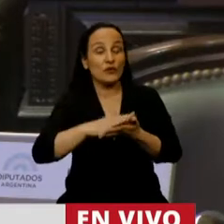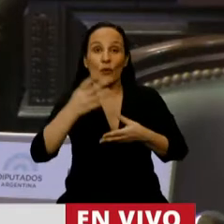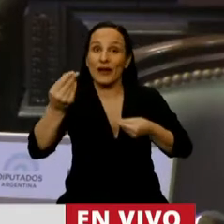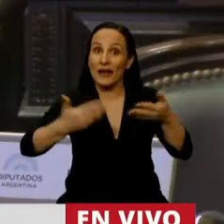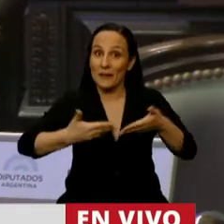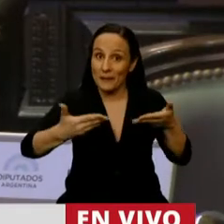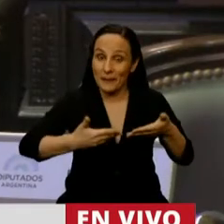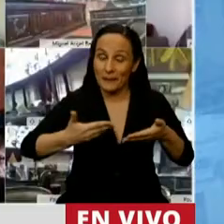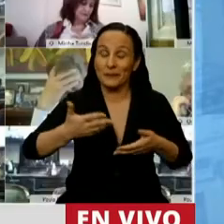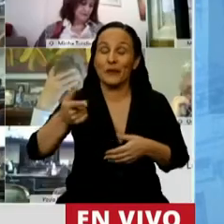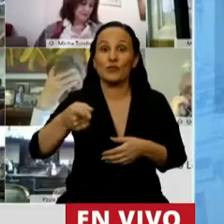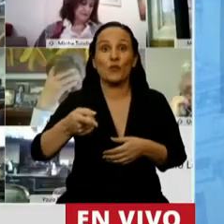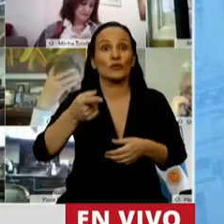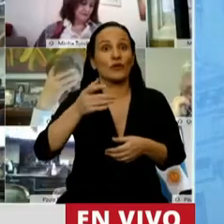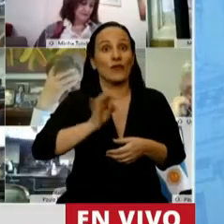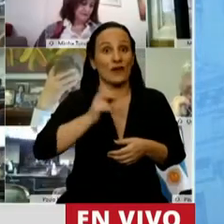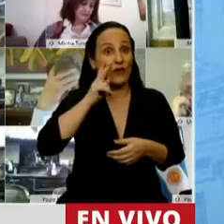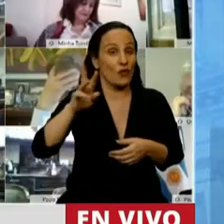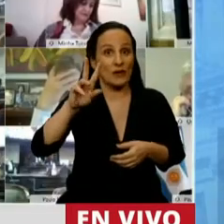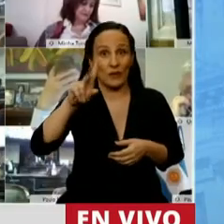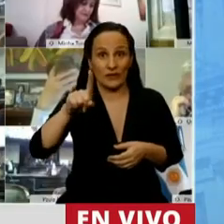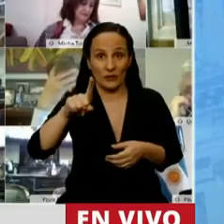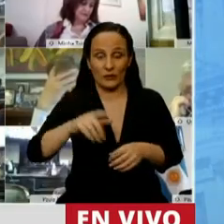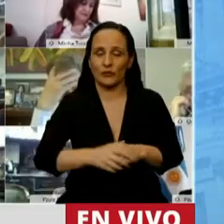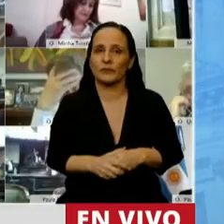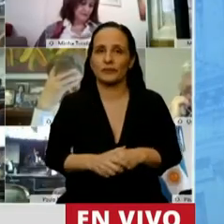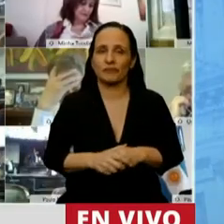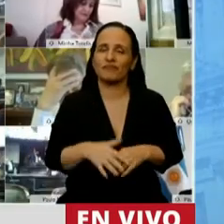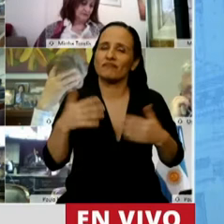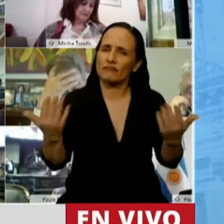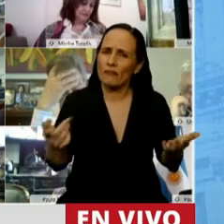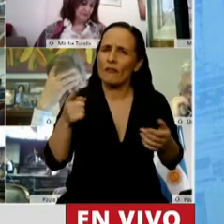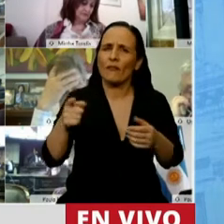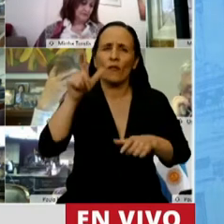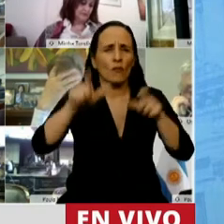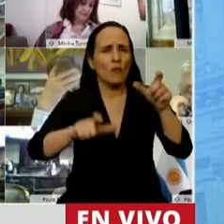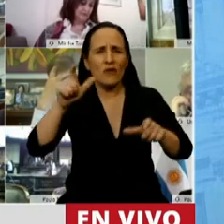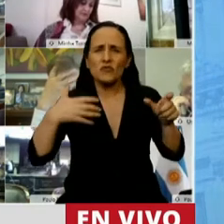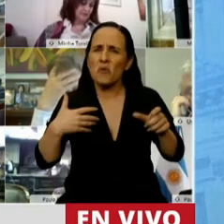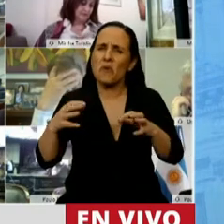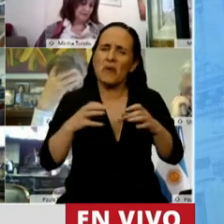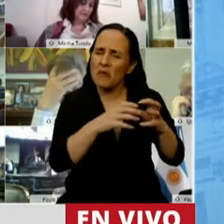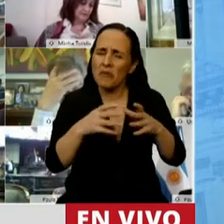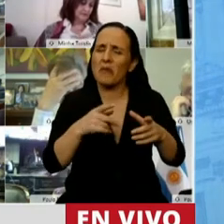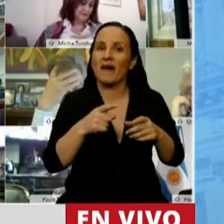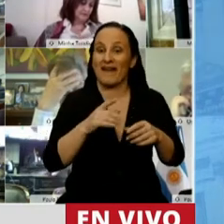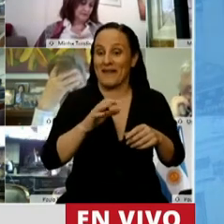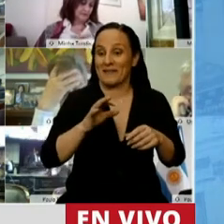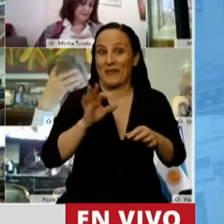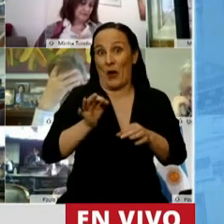y bien vale recordar el debate que se dieron los argentinos en octubre del año pasado.